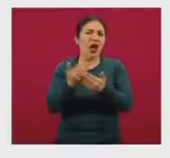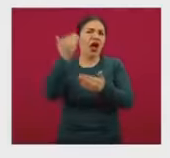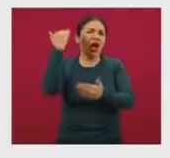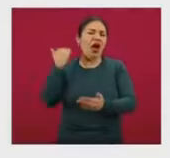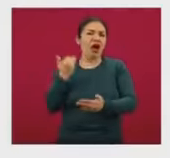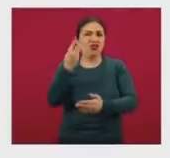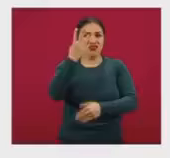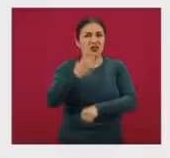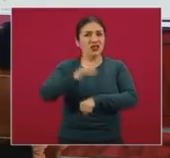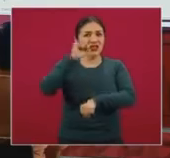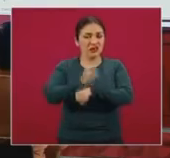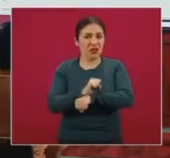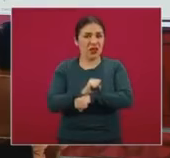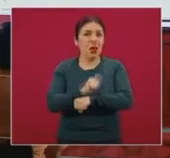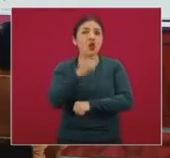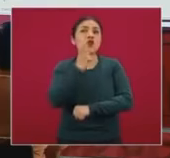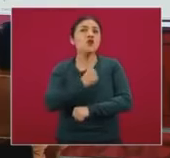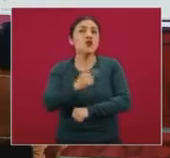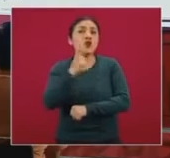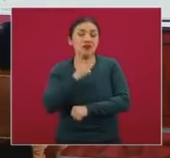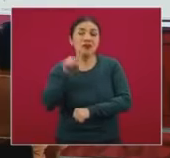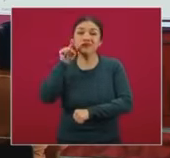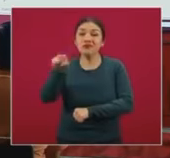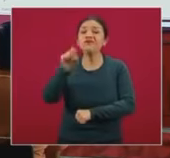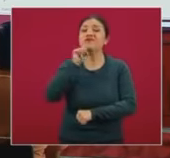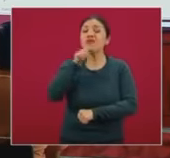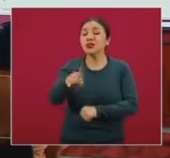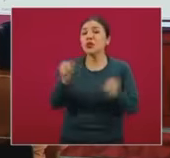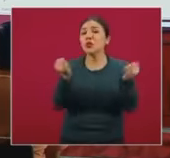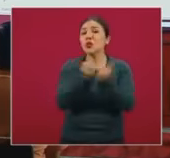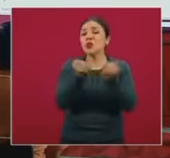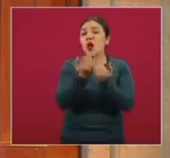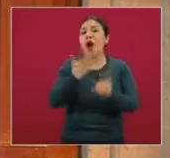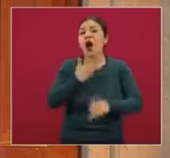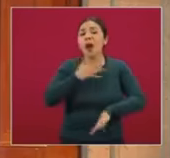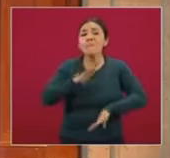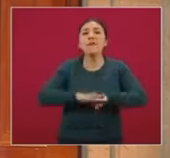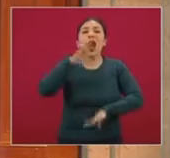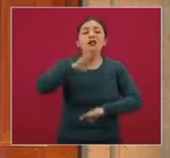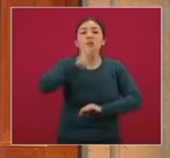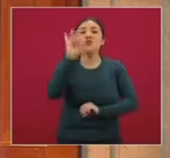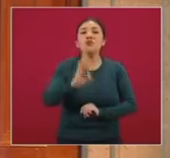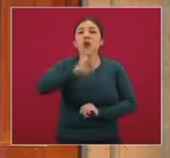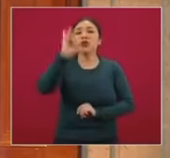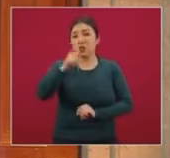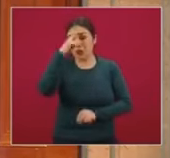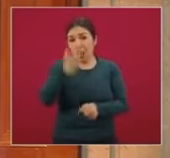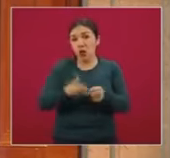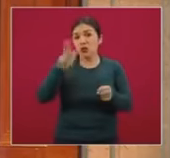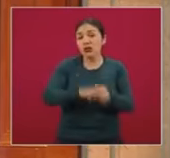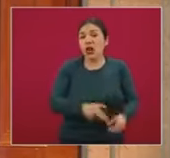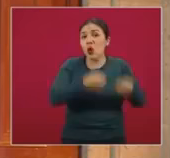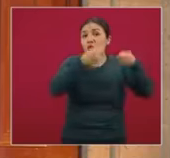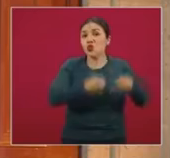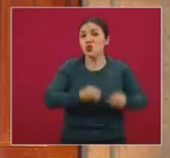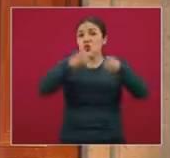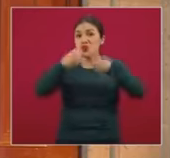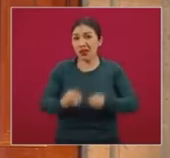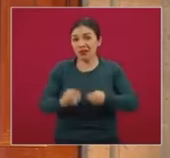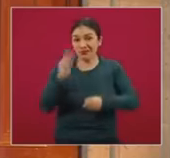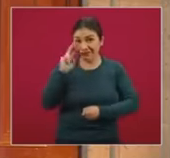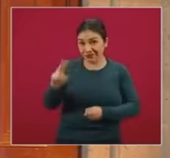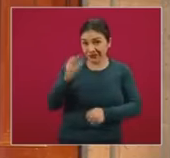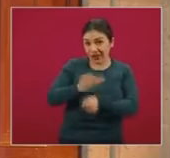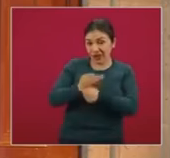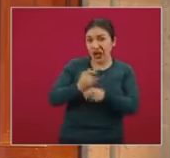hace tres semanas, es el que precisamente a su vez también tenía los mayores porcentajes de ocupación. Este porcentaje